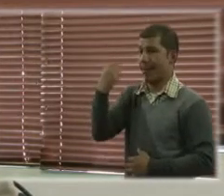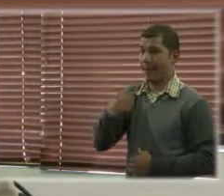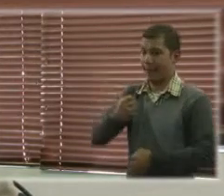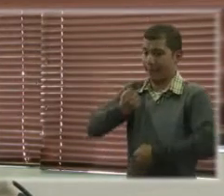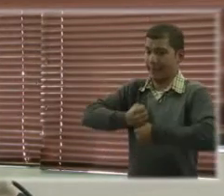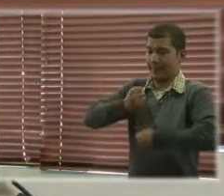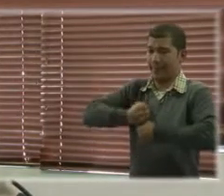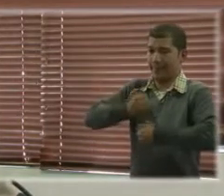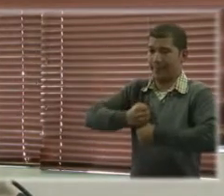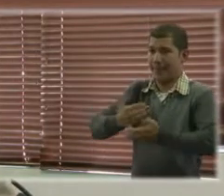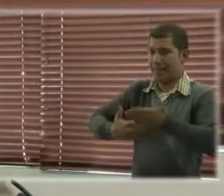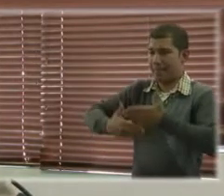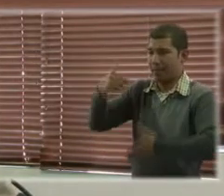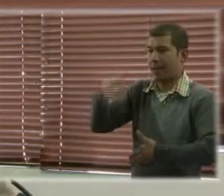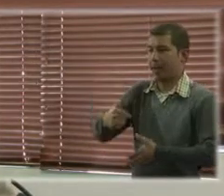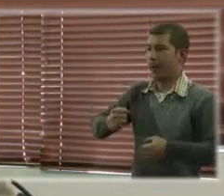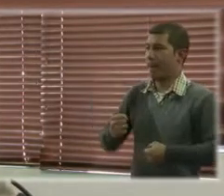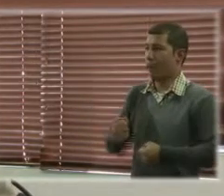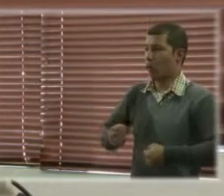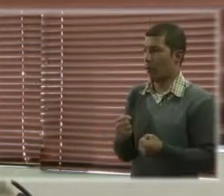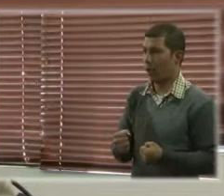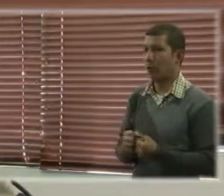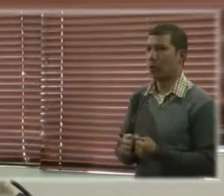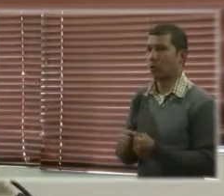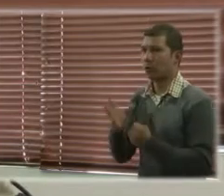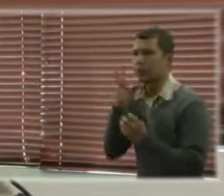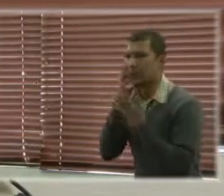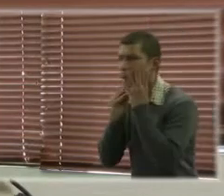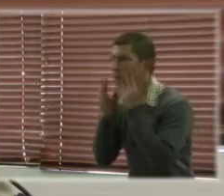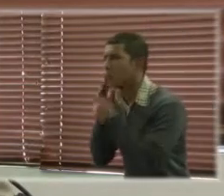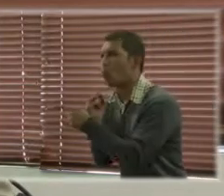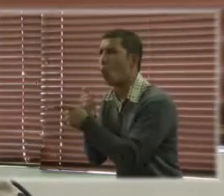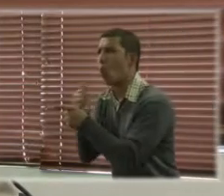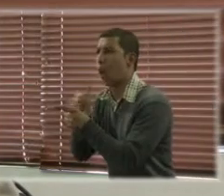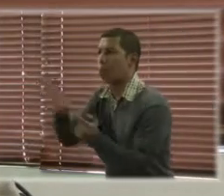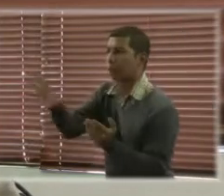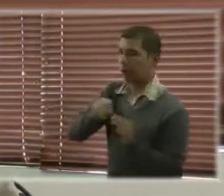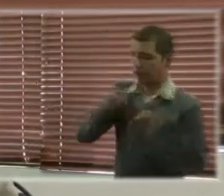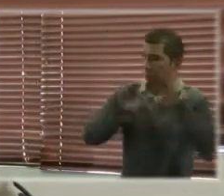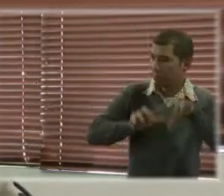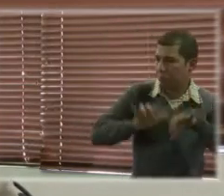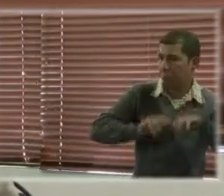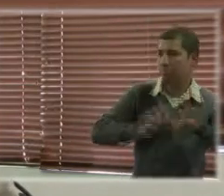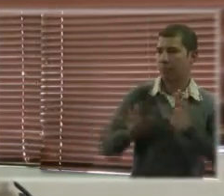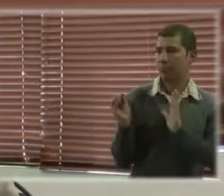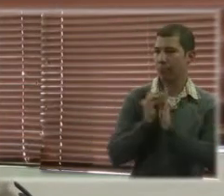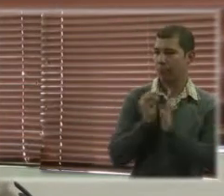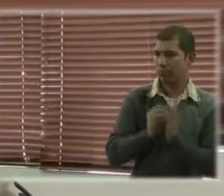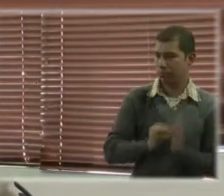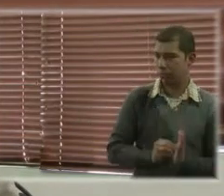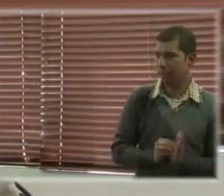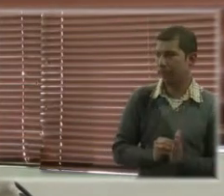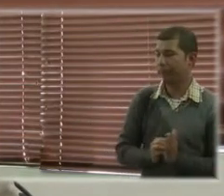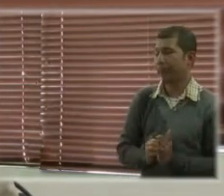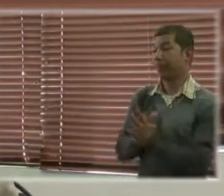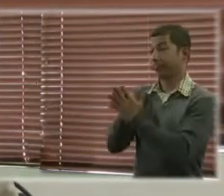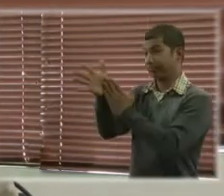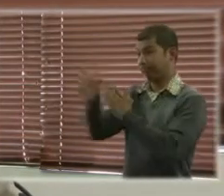de trabajo aquí en Bogotá documentando esta práctica, esta mañana les quiero comentar que tuve una reunión muy rica